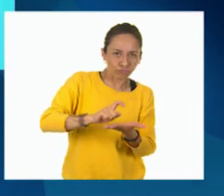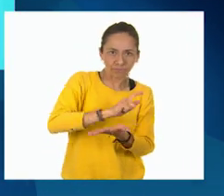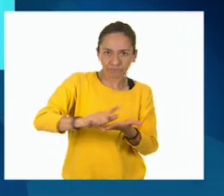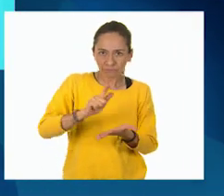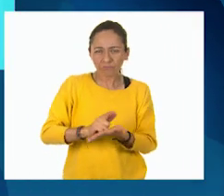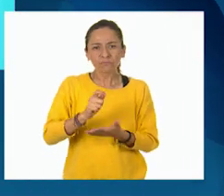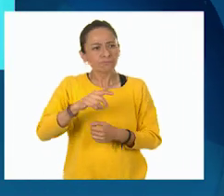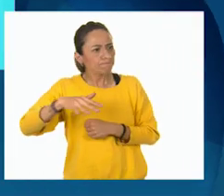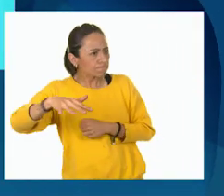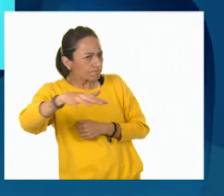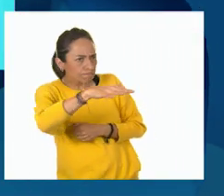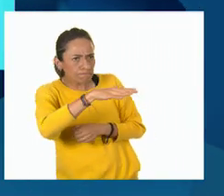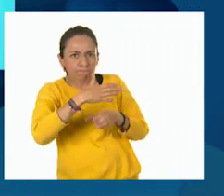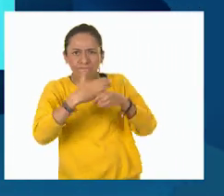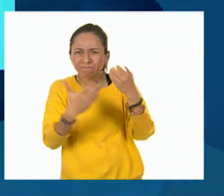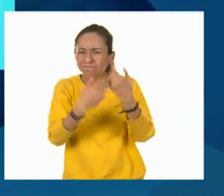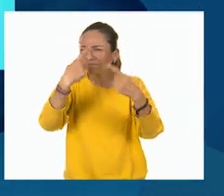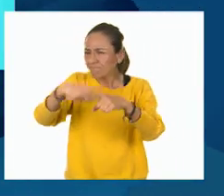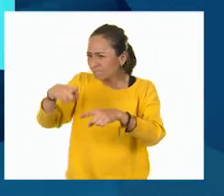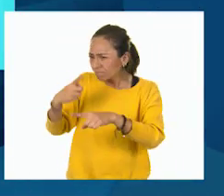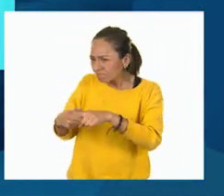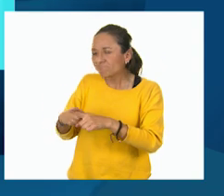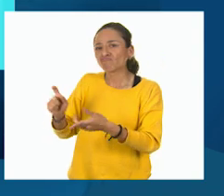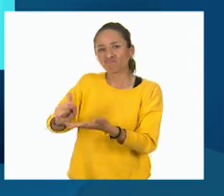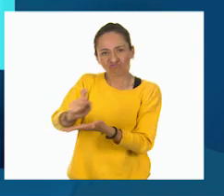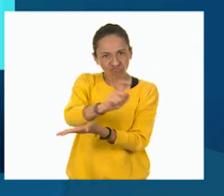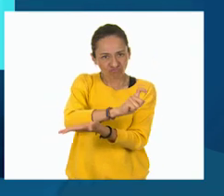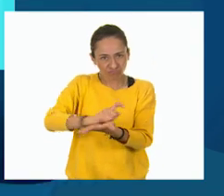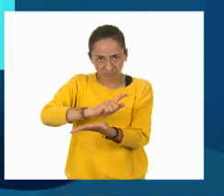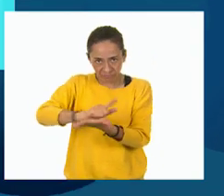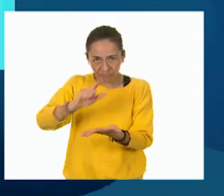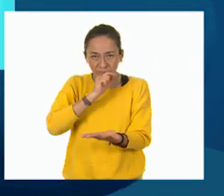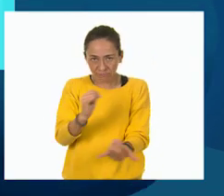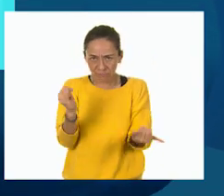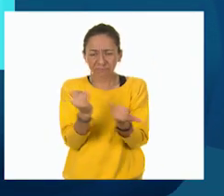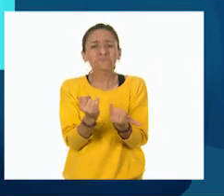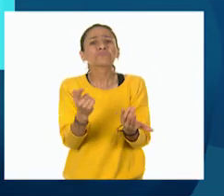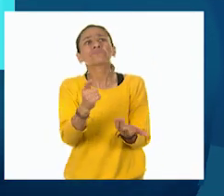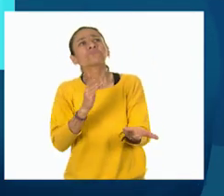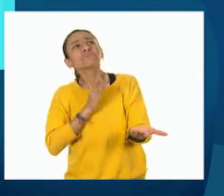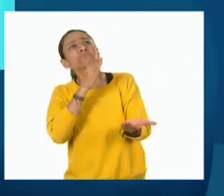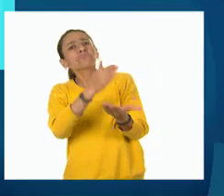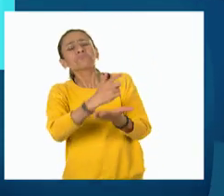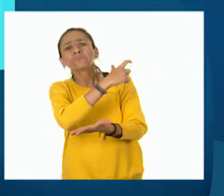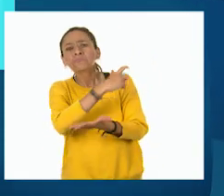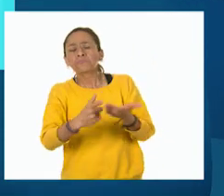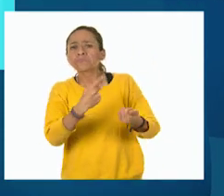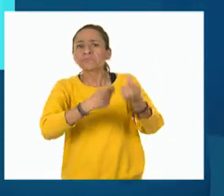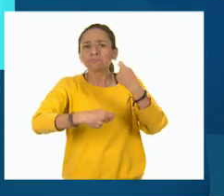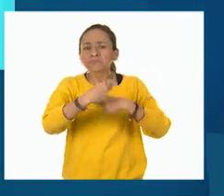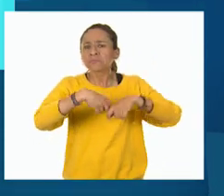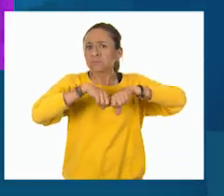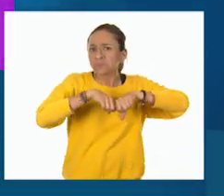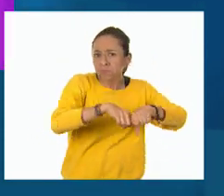Desinfecta las superficies de los objetos que más utilizas. También las cosas que compres en la tienda o en el supermercado.